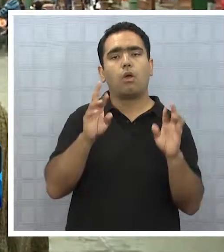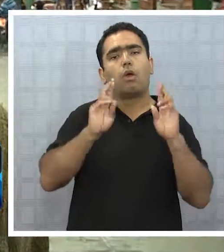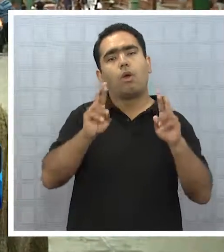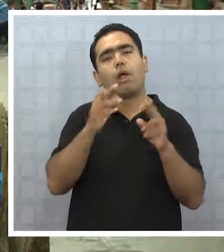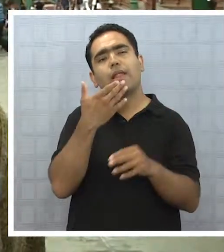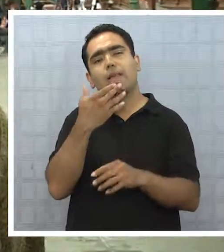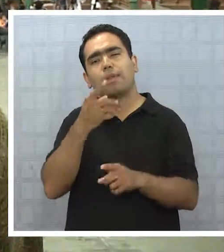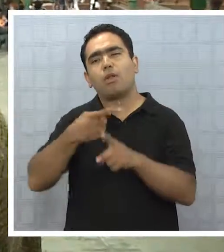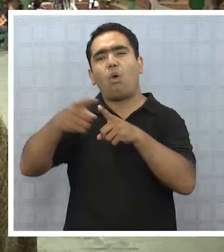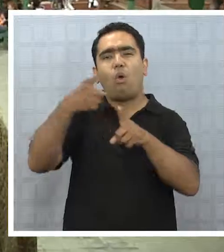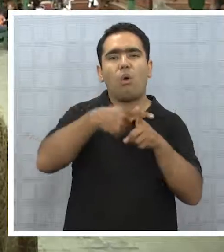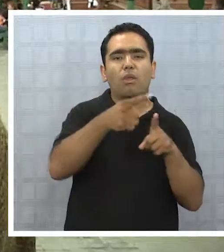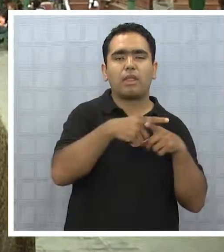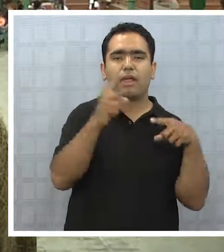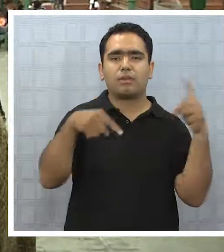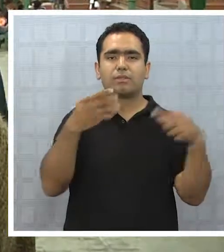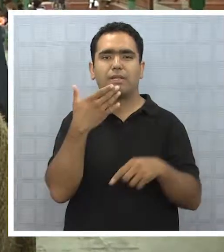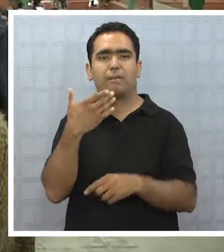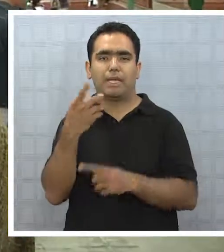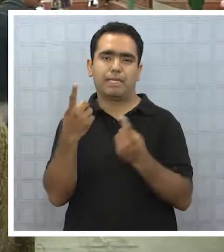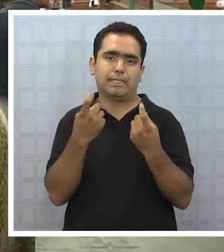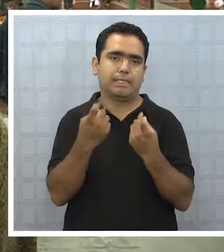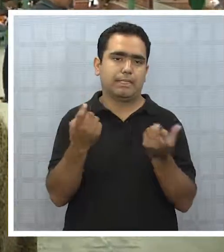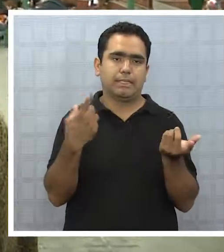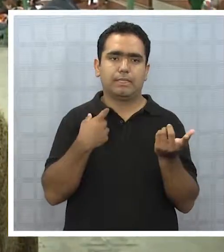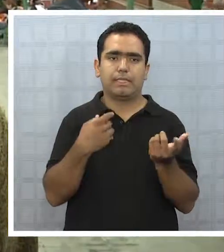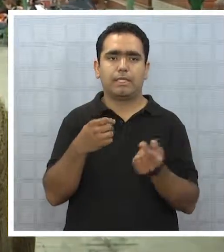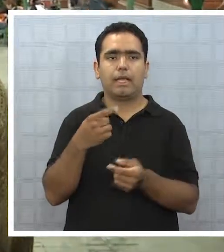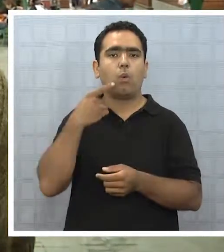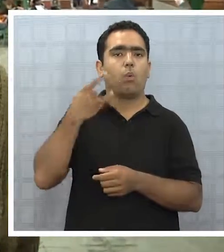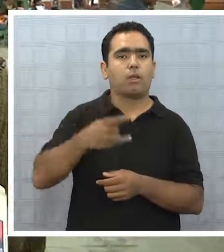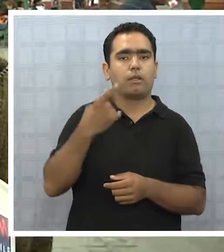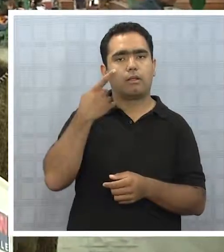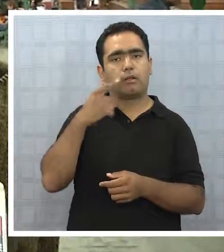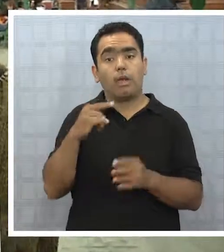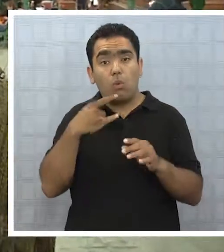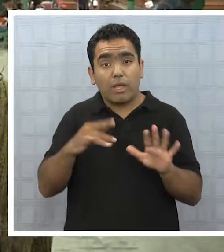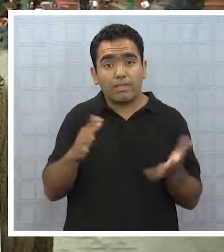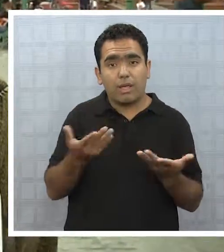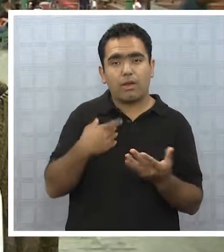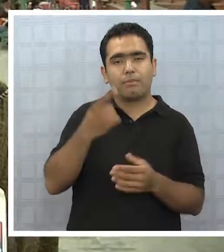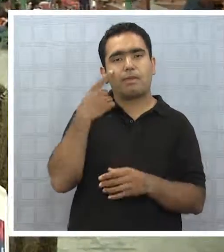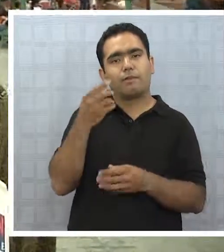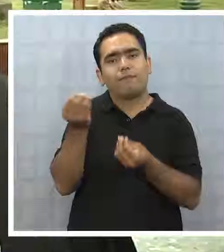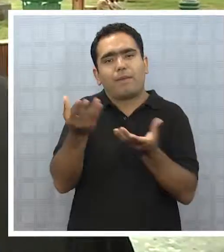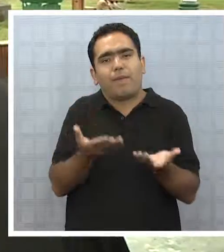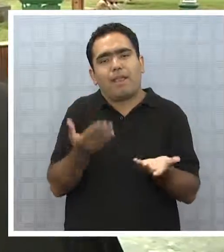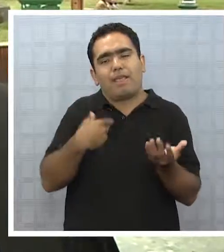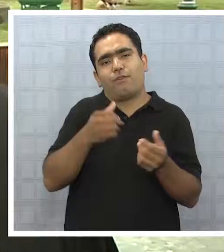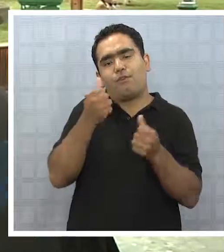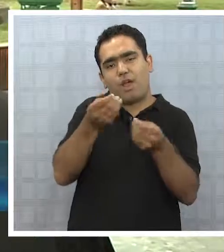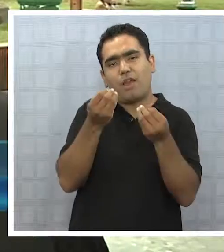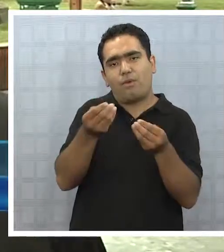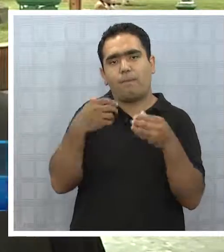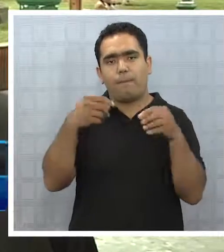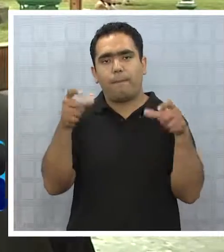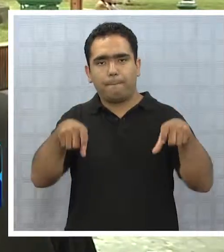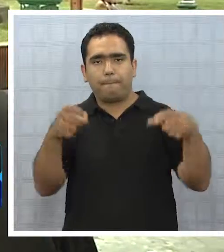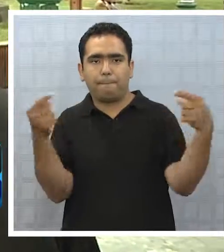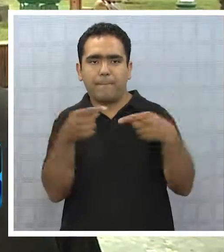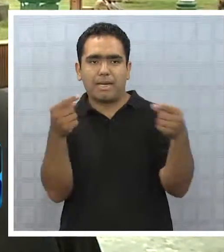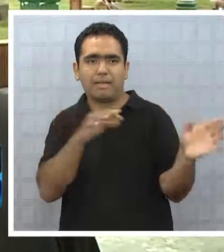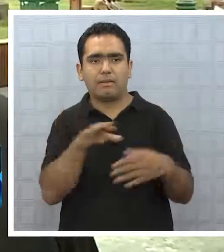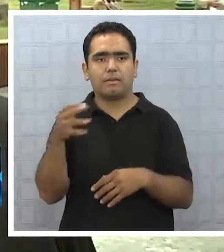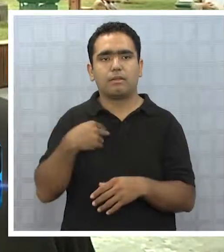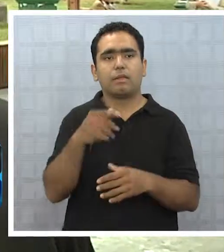ojalá se homologuen a otras cosas más que también se hacen falta en minutos de emergencia. No es una emergencia, pero bienvenido sea el partido, digamos. Sus peticiones laborales